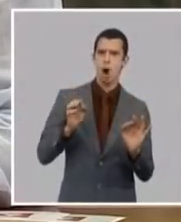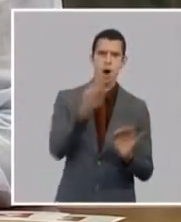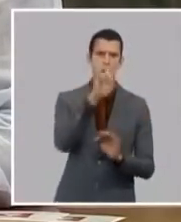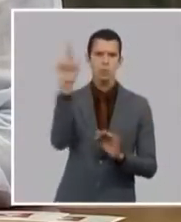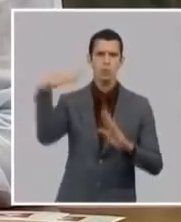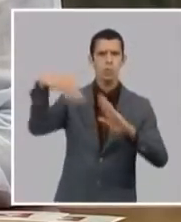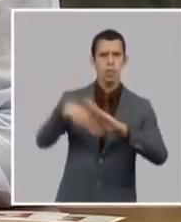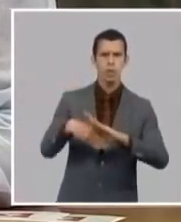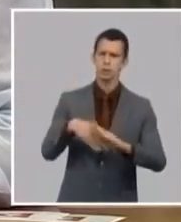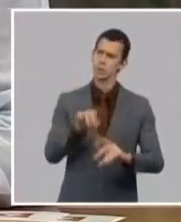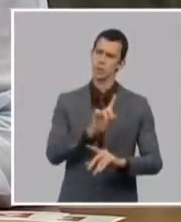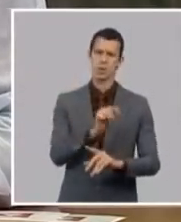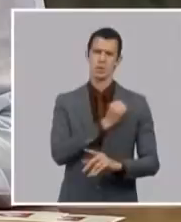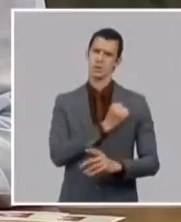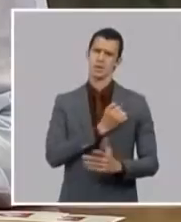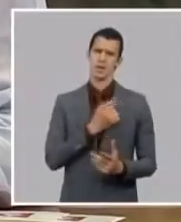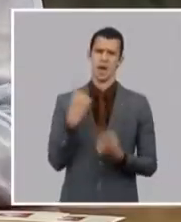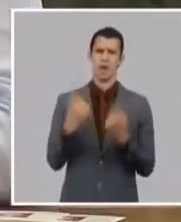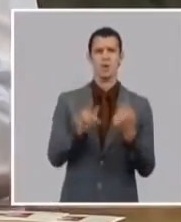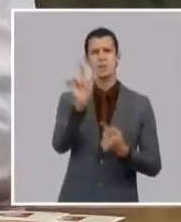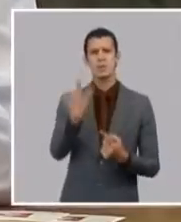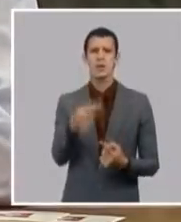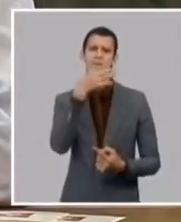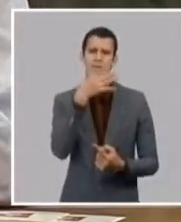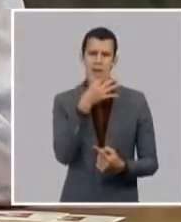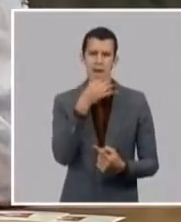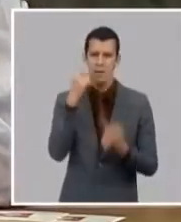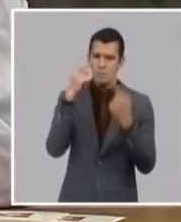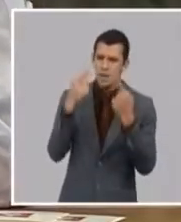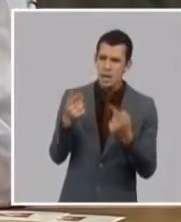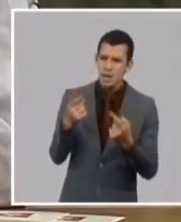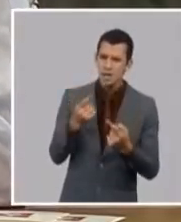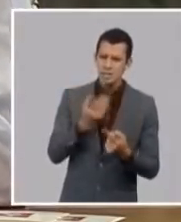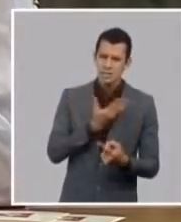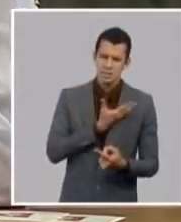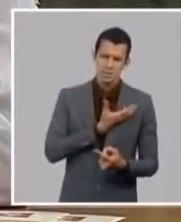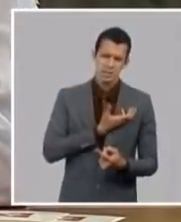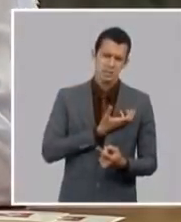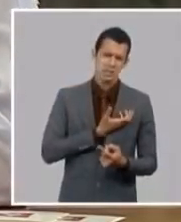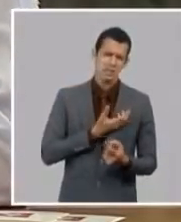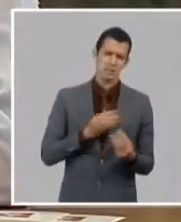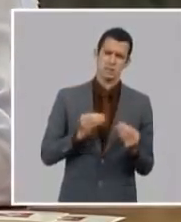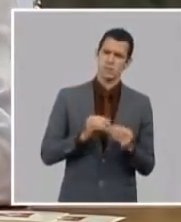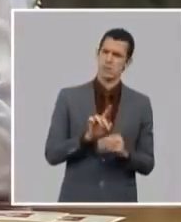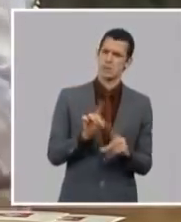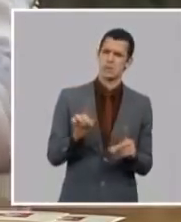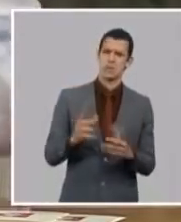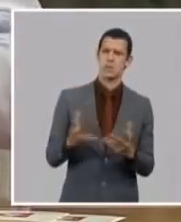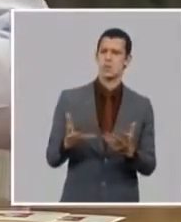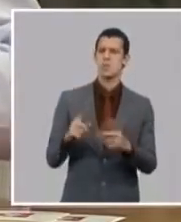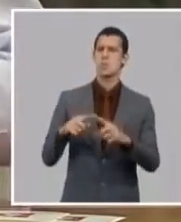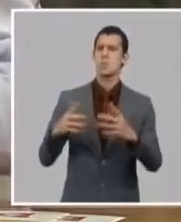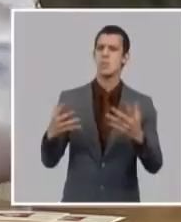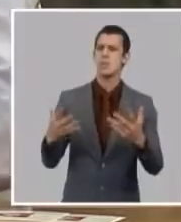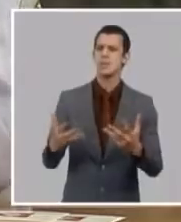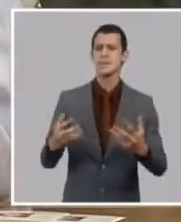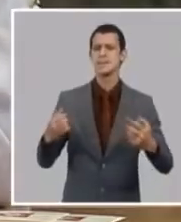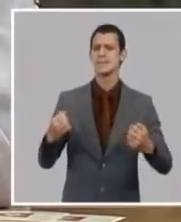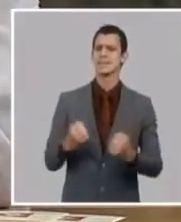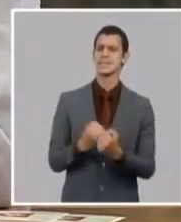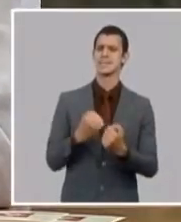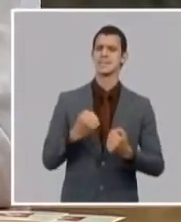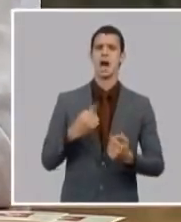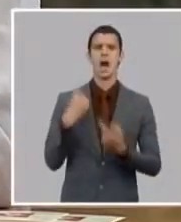gente de barrio que están angustiadas porque haya pasado porque haya pasado esto algunas tal vez temerosas de que se nos vaya a